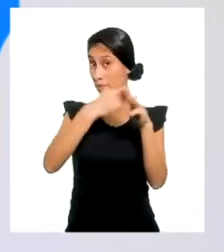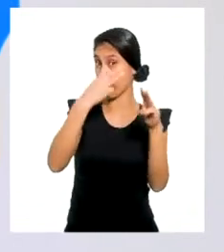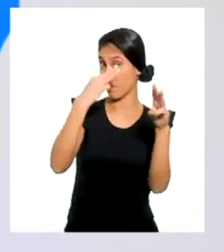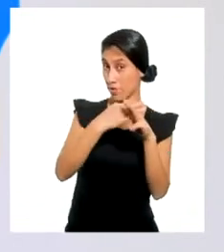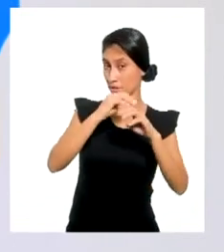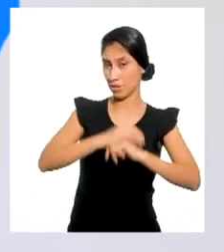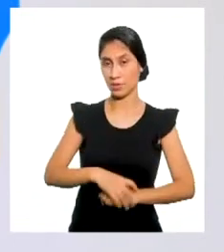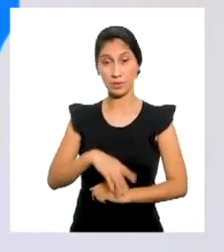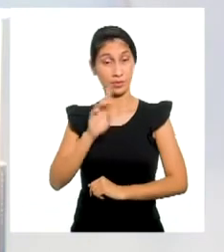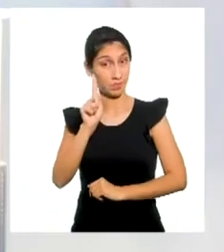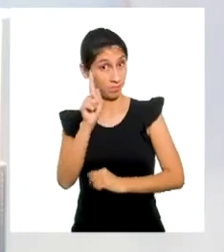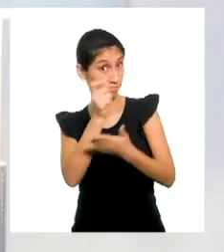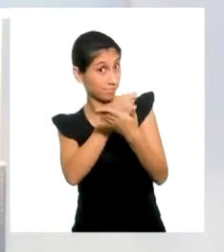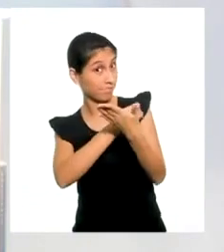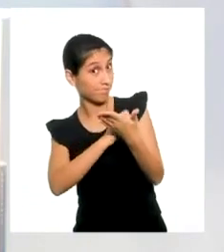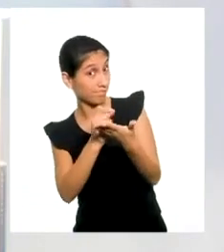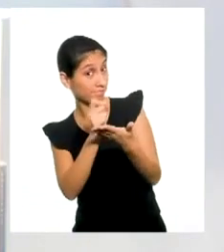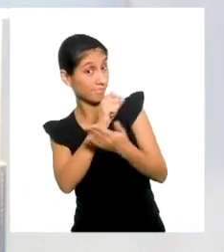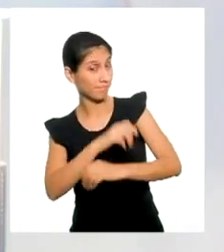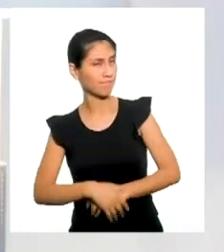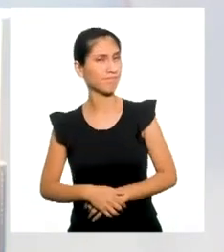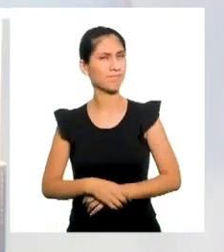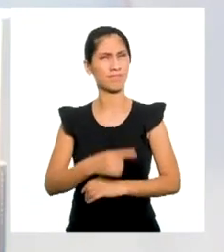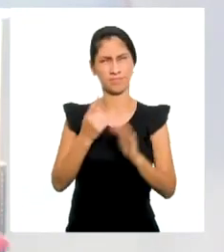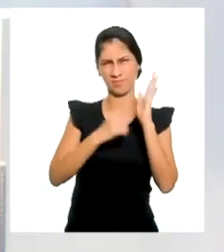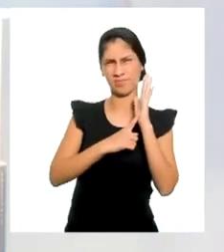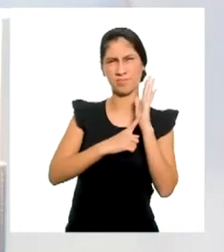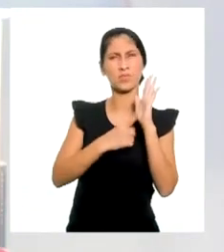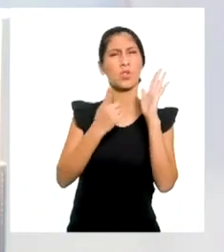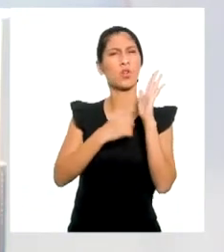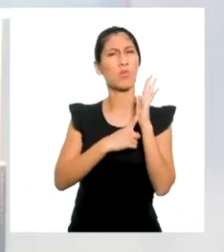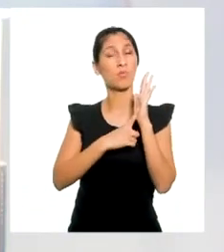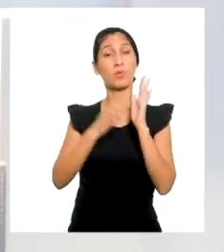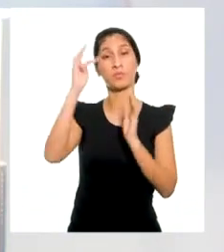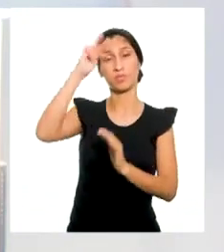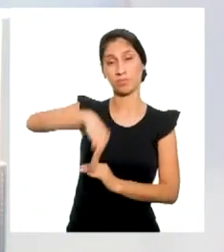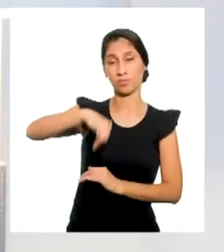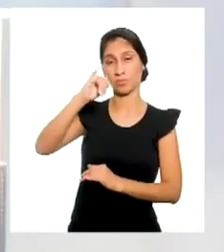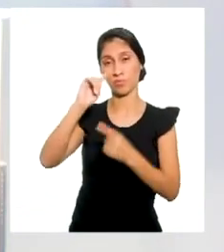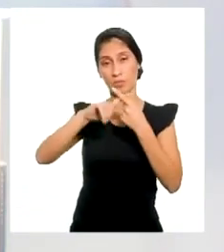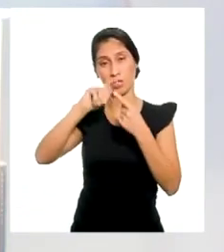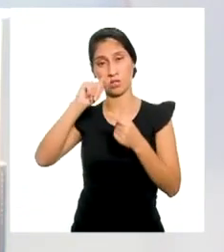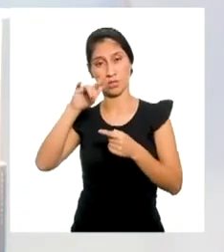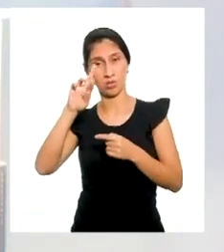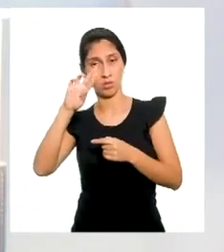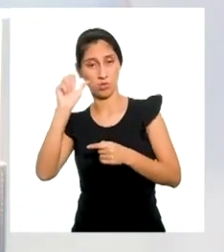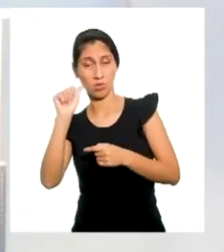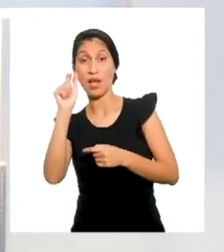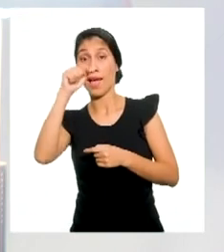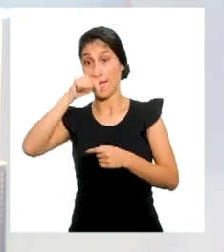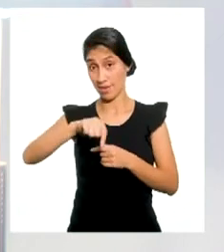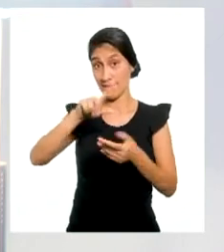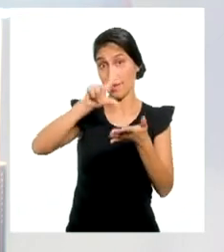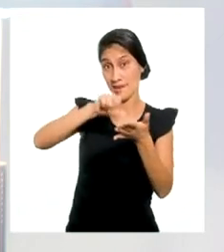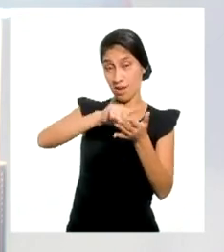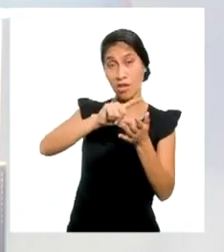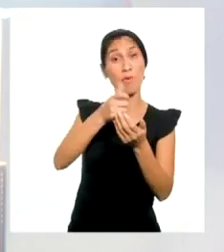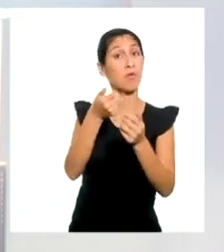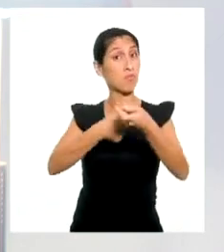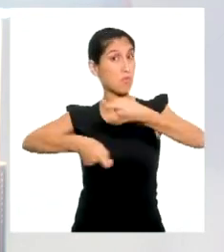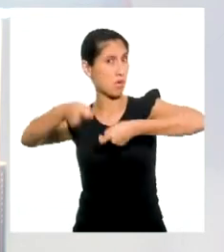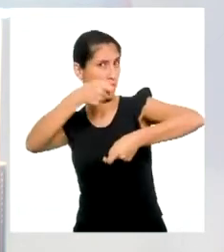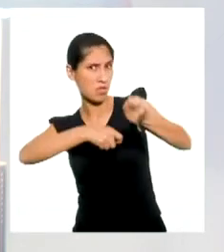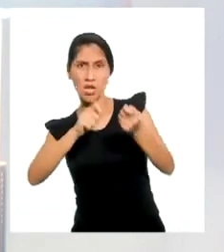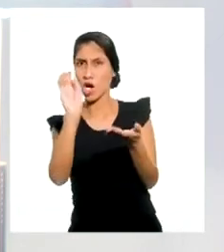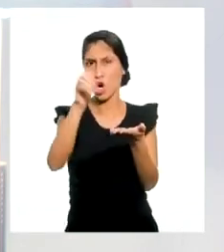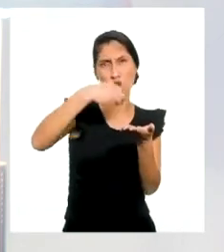¡Tomen nota! Mistura era una feria organizada en Lima por la Sociedad Peruana de Gastronomía, APEGA.